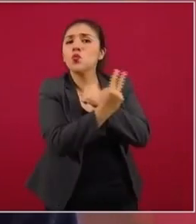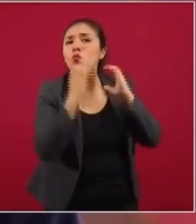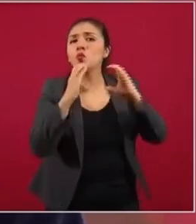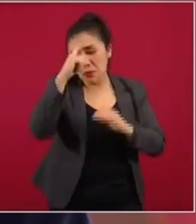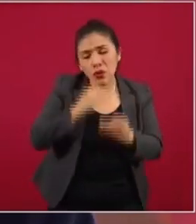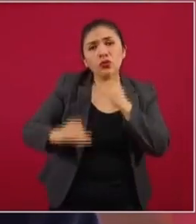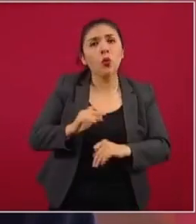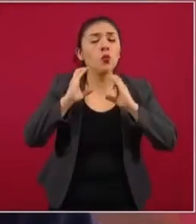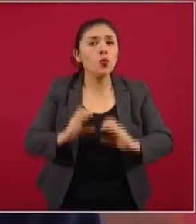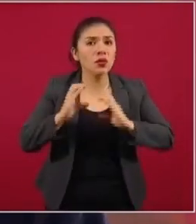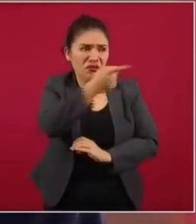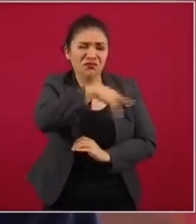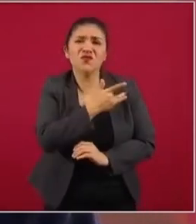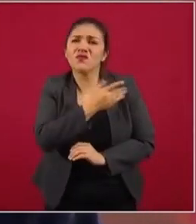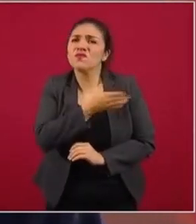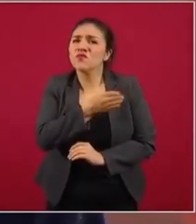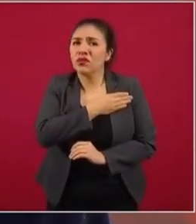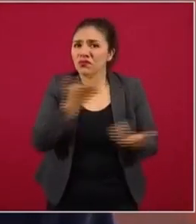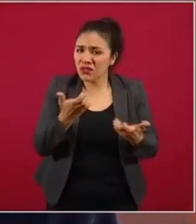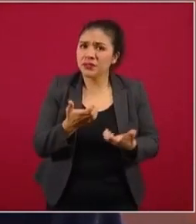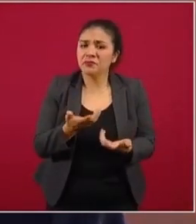todos y actúan de buena fe.